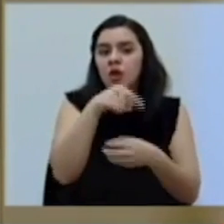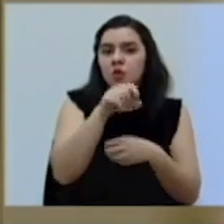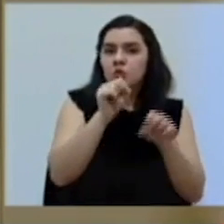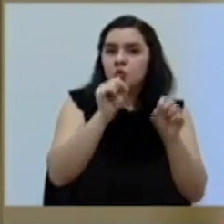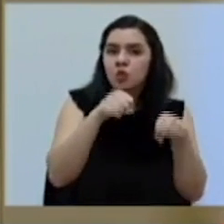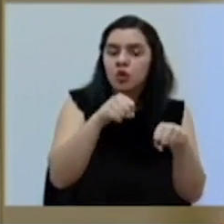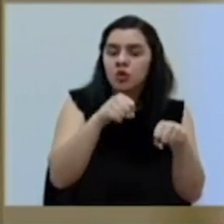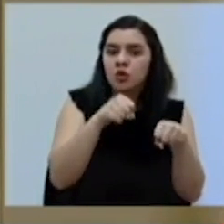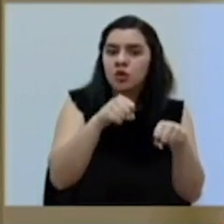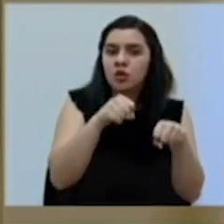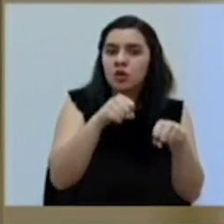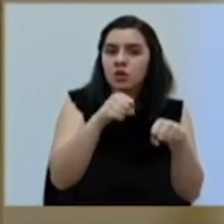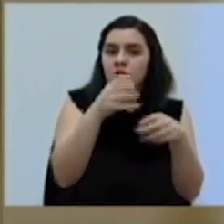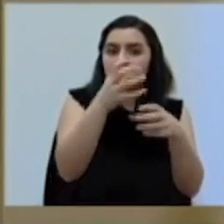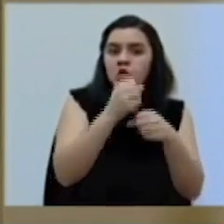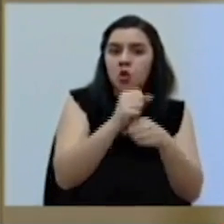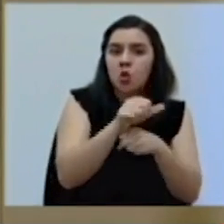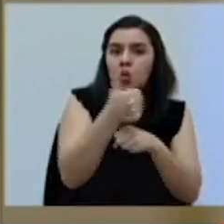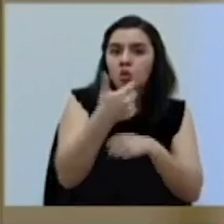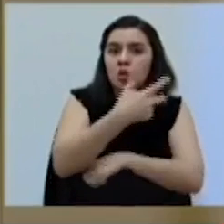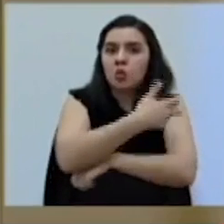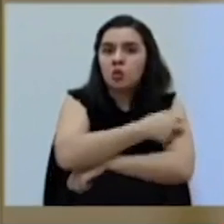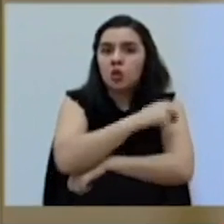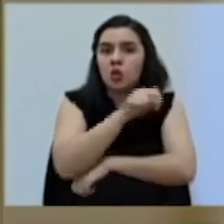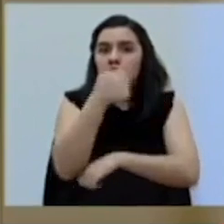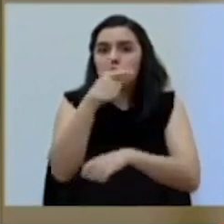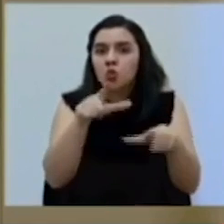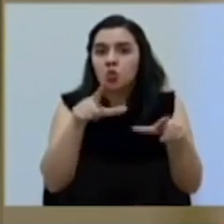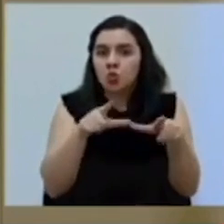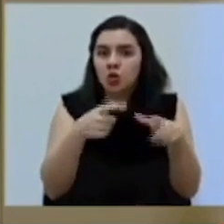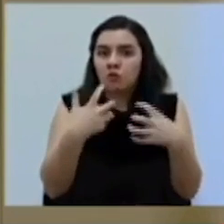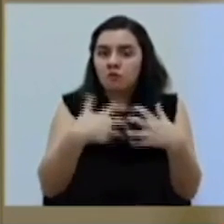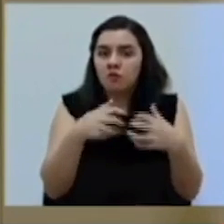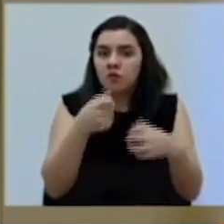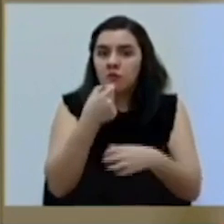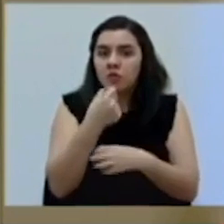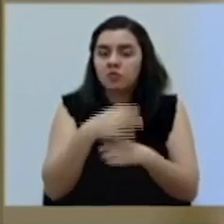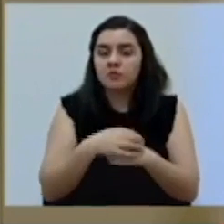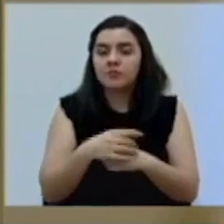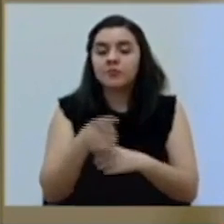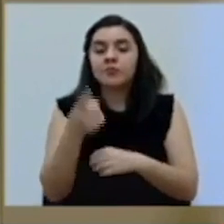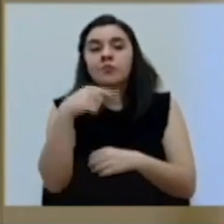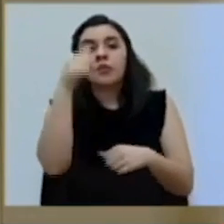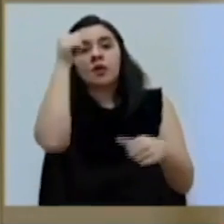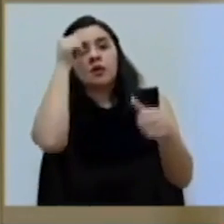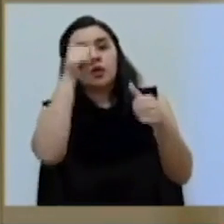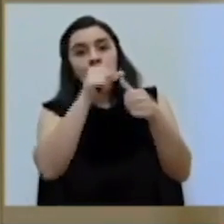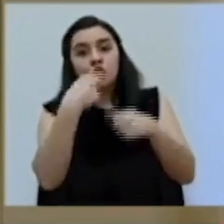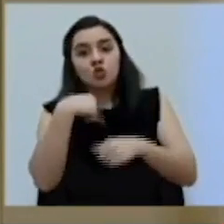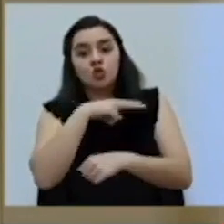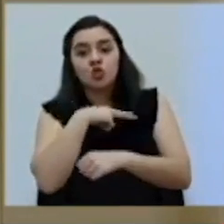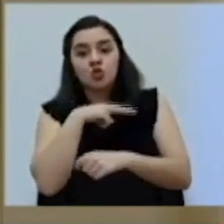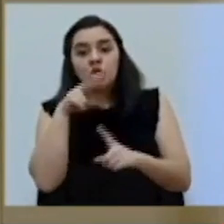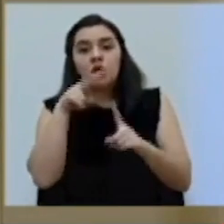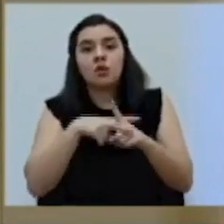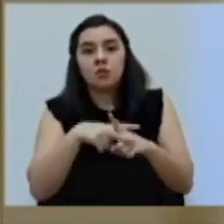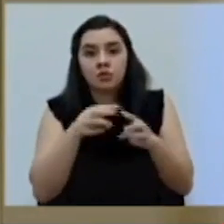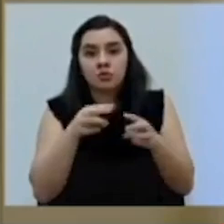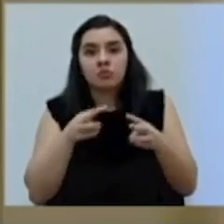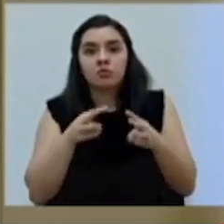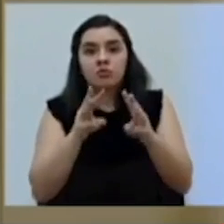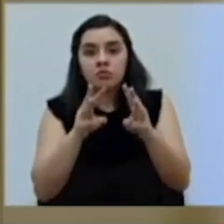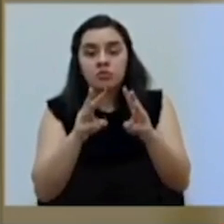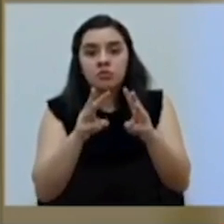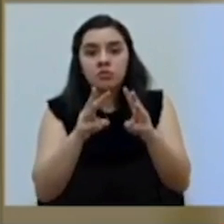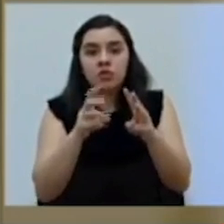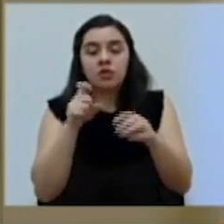por alguna otra vacuna de otra entidad? Recordemos que nosotros estamos aplicando aquí mecanismos que